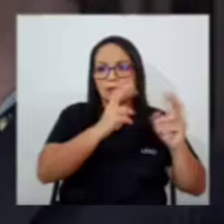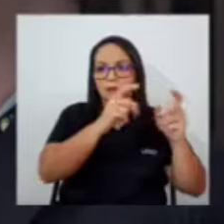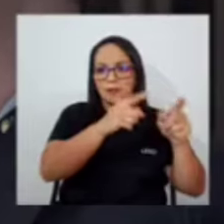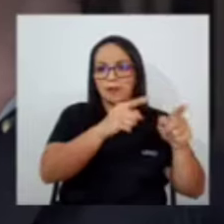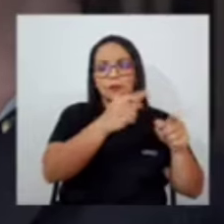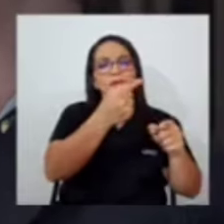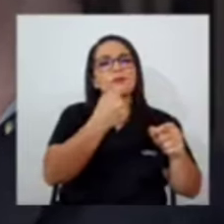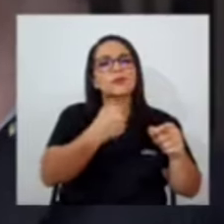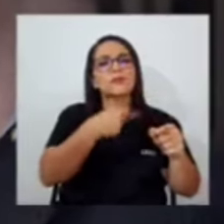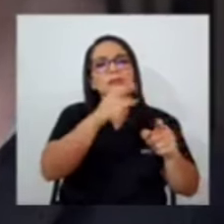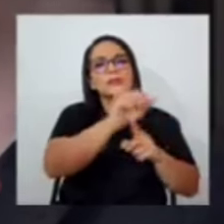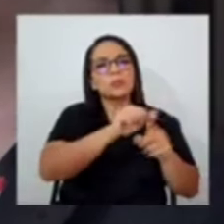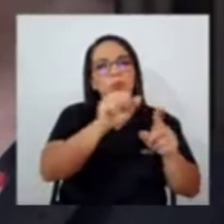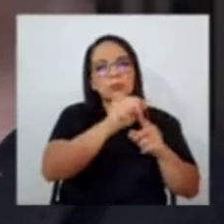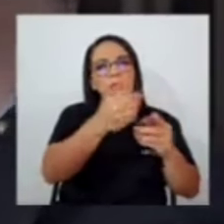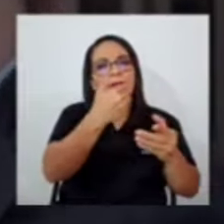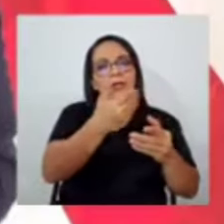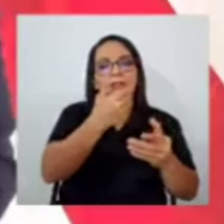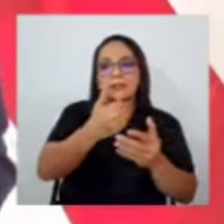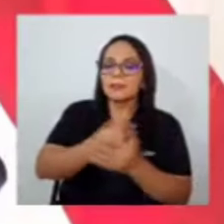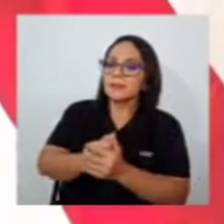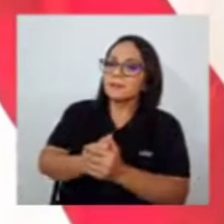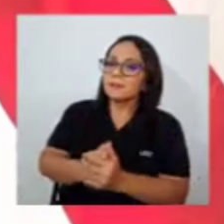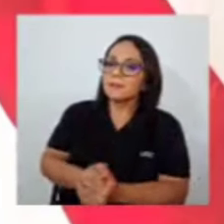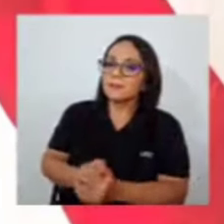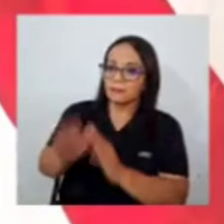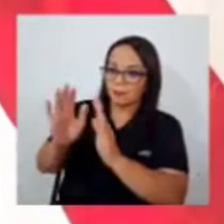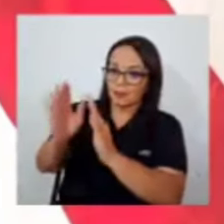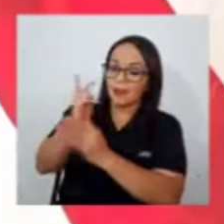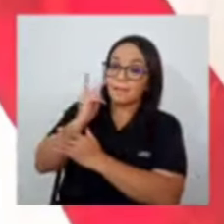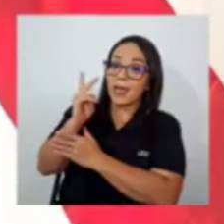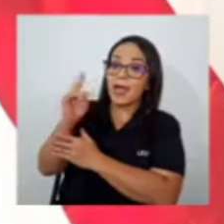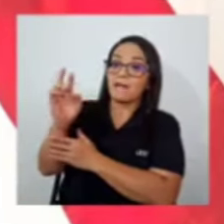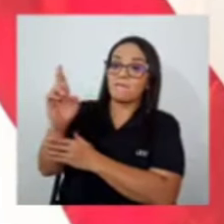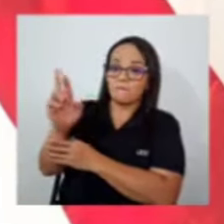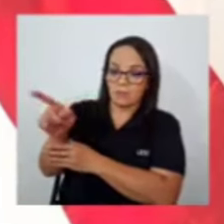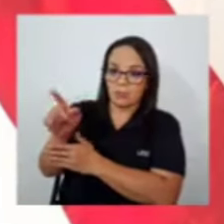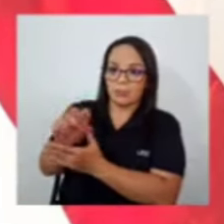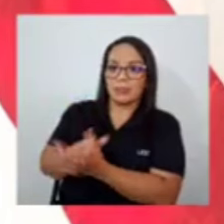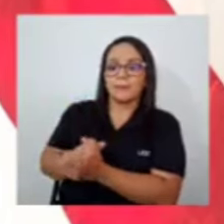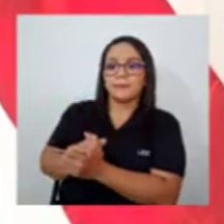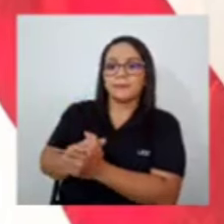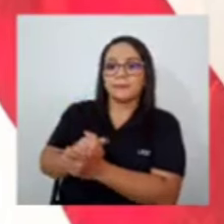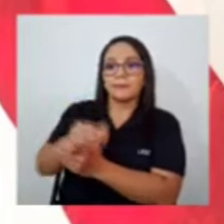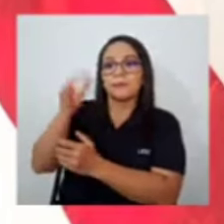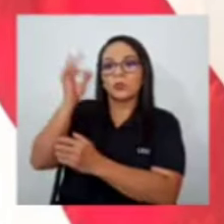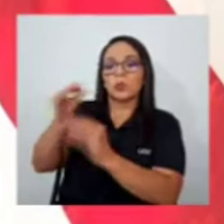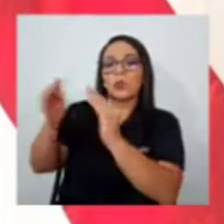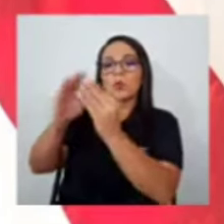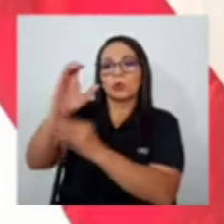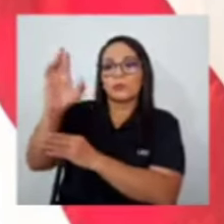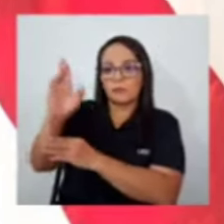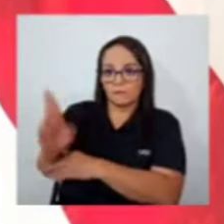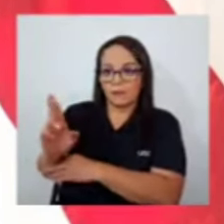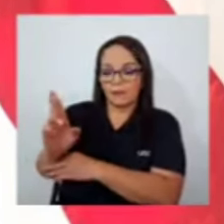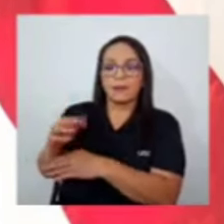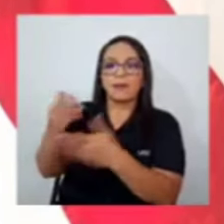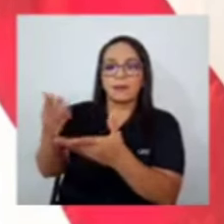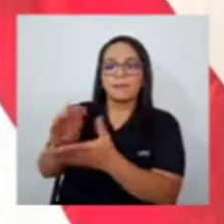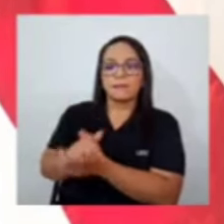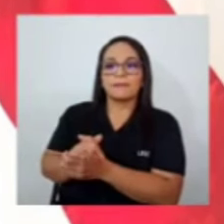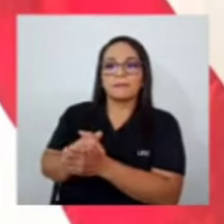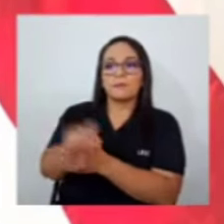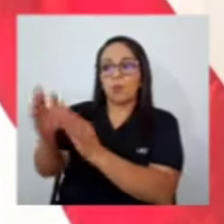situación? gracias vea don Richard yo creo que el pueblo de Costa Rica yo personalmente reconocemos